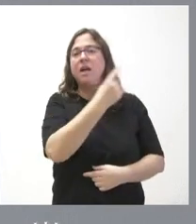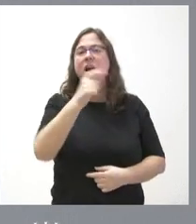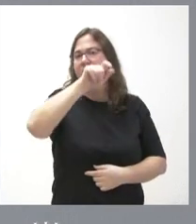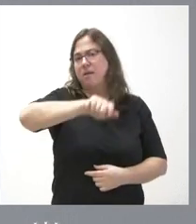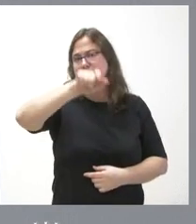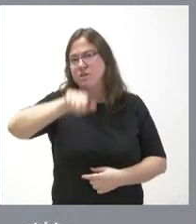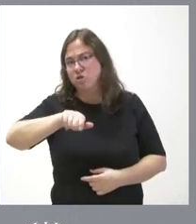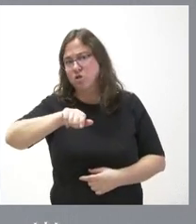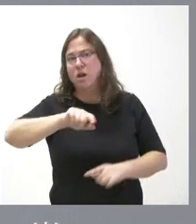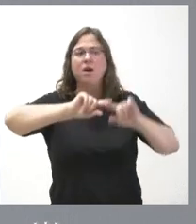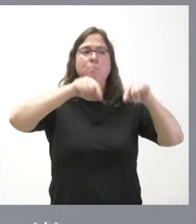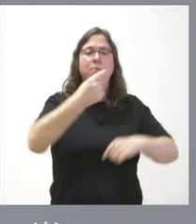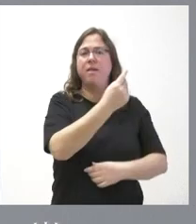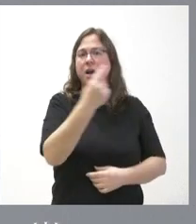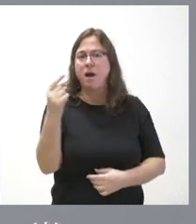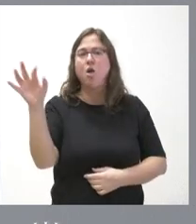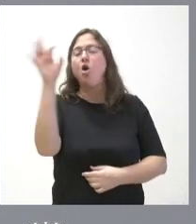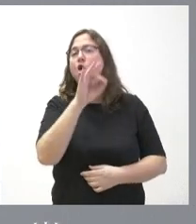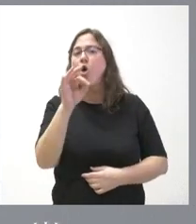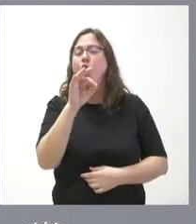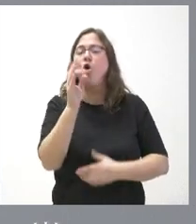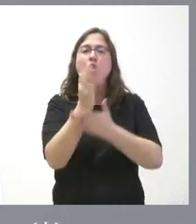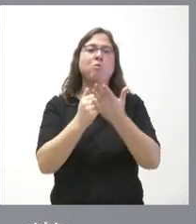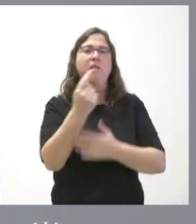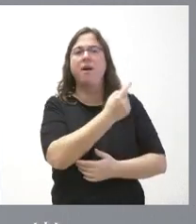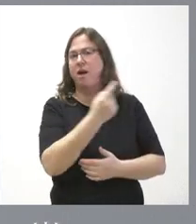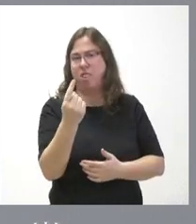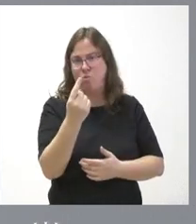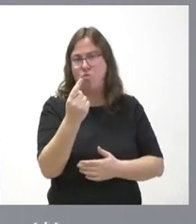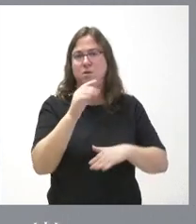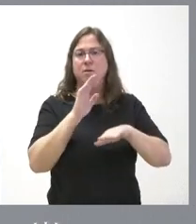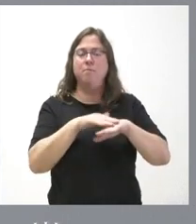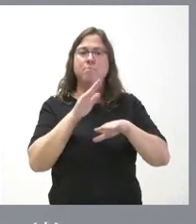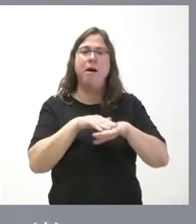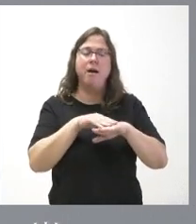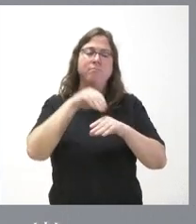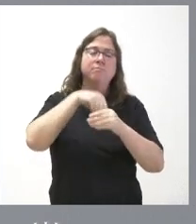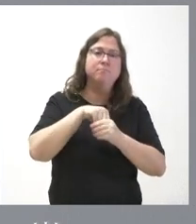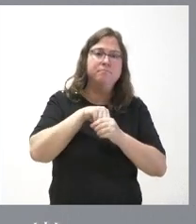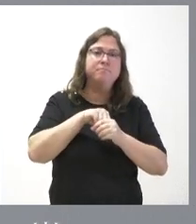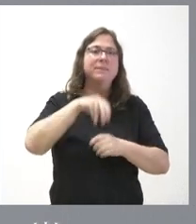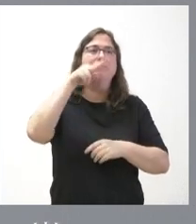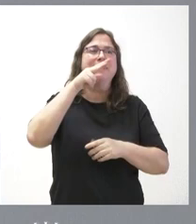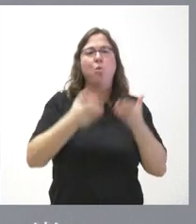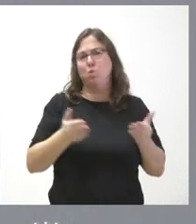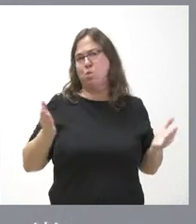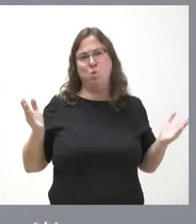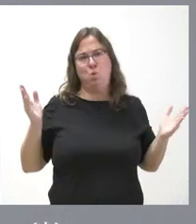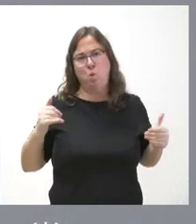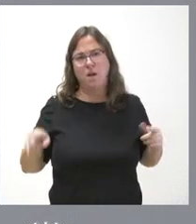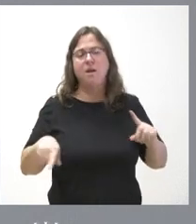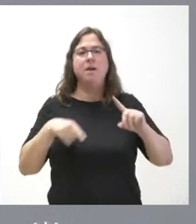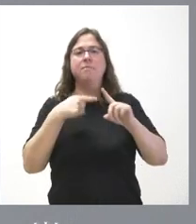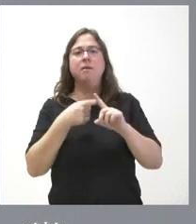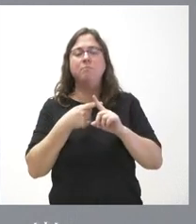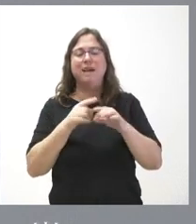cada provincia o cada comunidad autónoma contribuye al sistema. Es profundamente injusto y profundamente